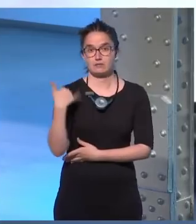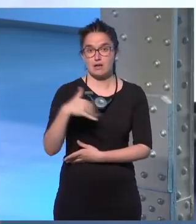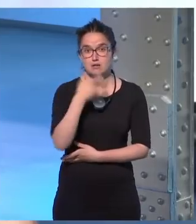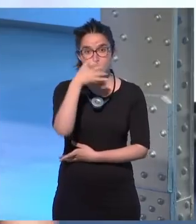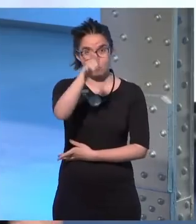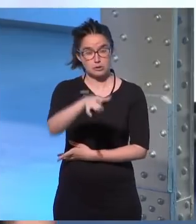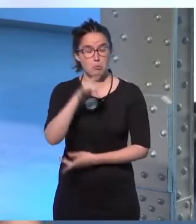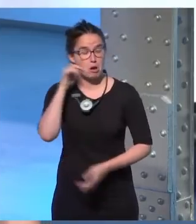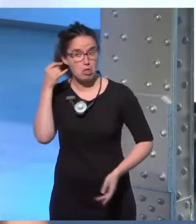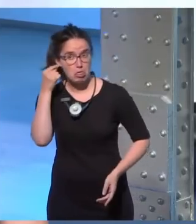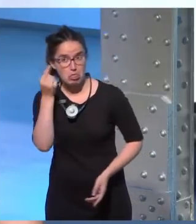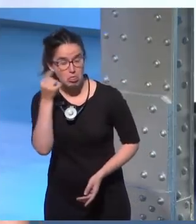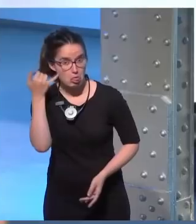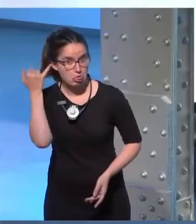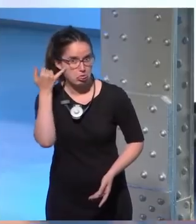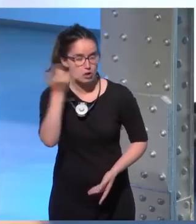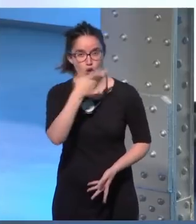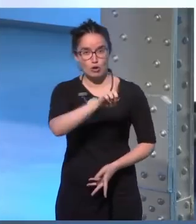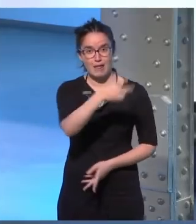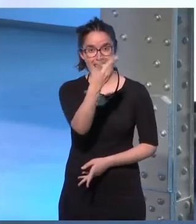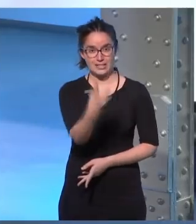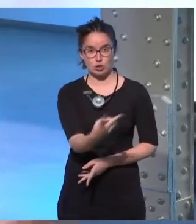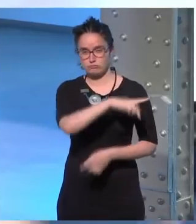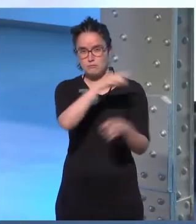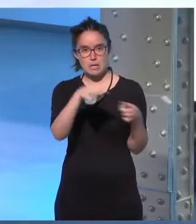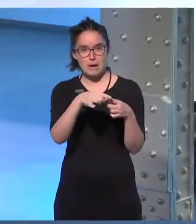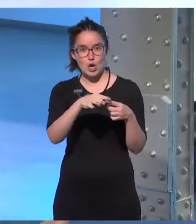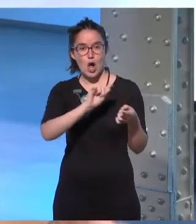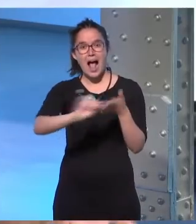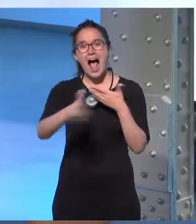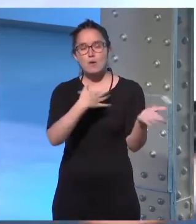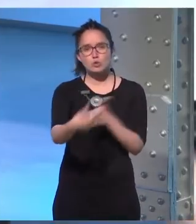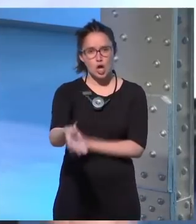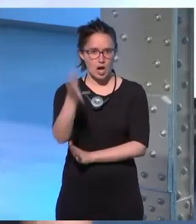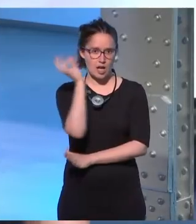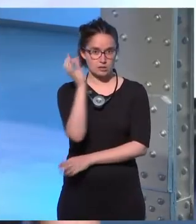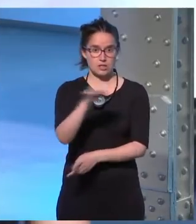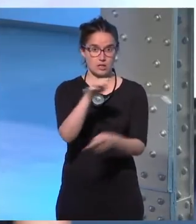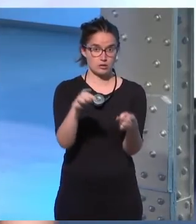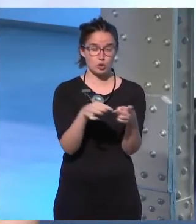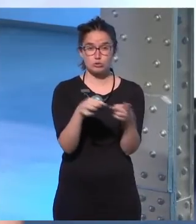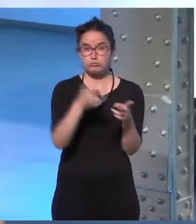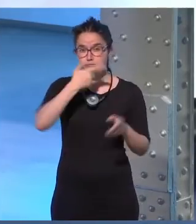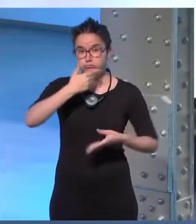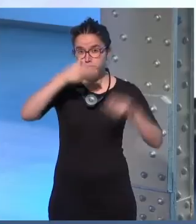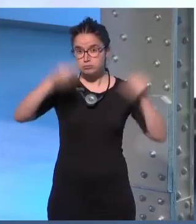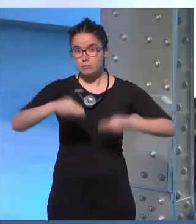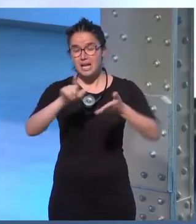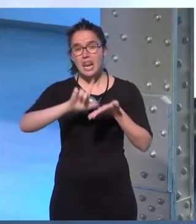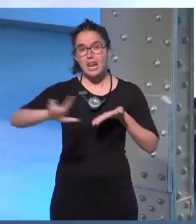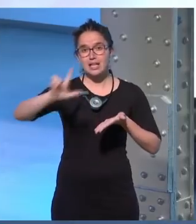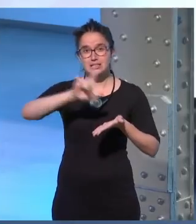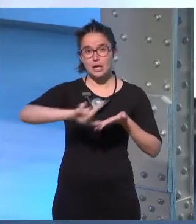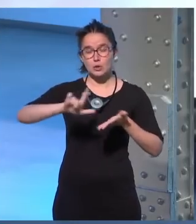alguien está despistado y no las conoce, son ambas, en primer lugar, autoras, y son ambas grandes conocedoras de la literatura